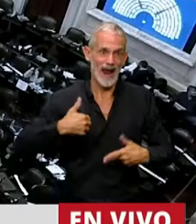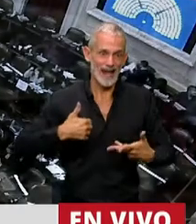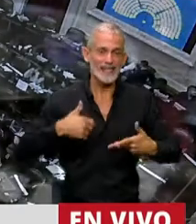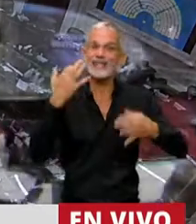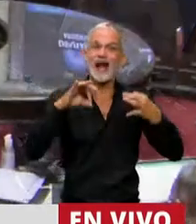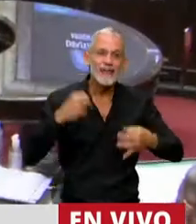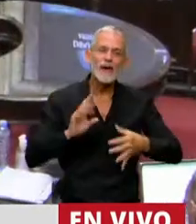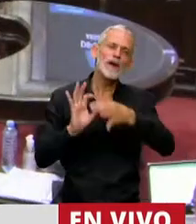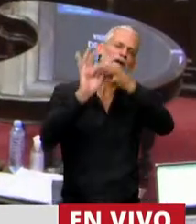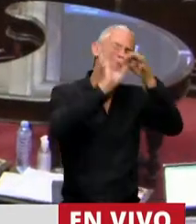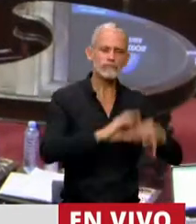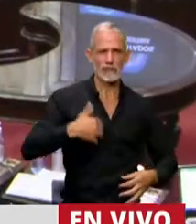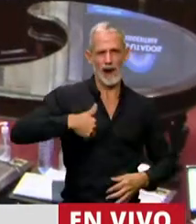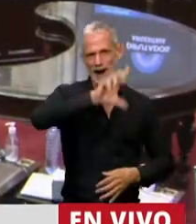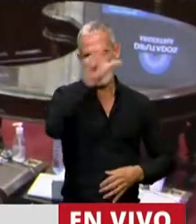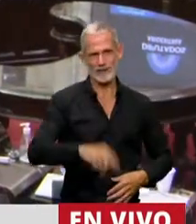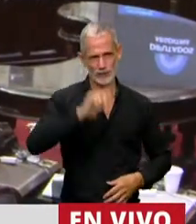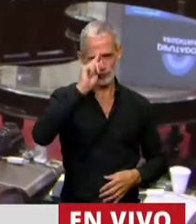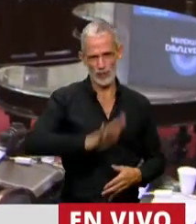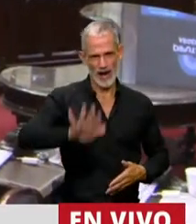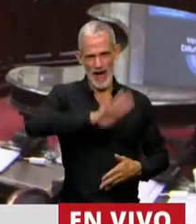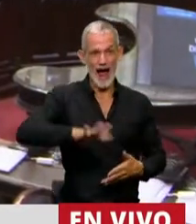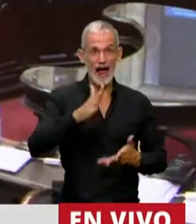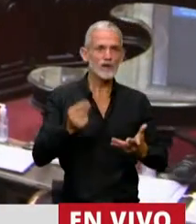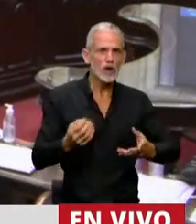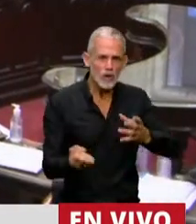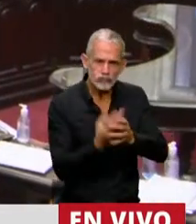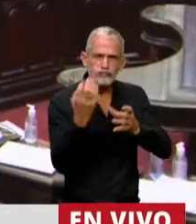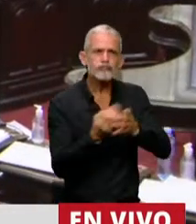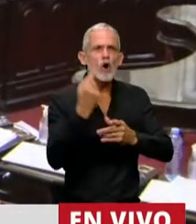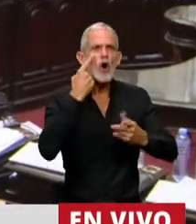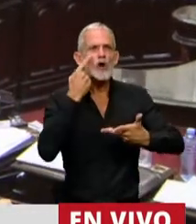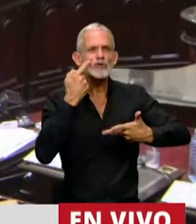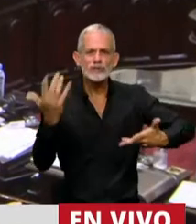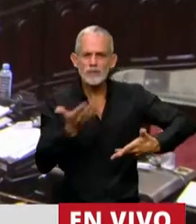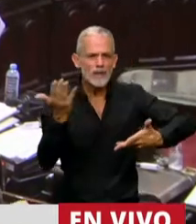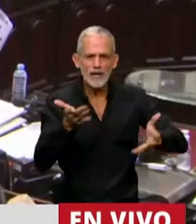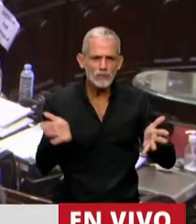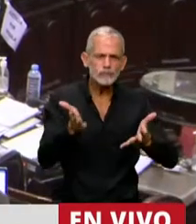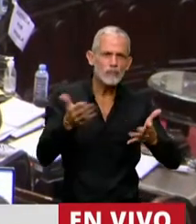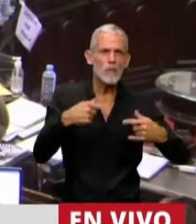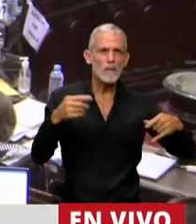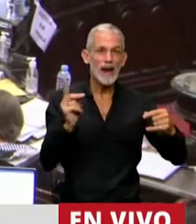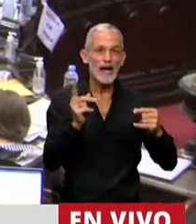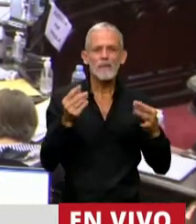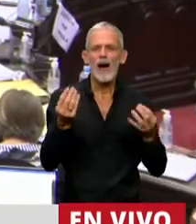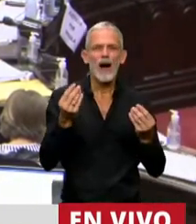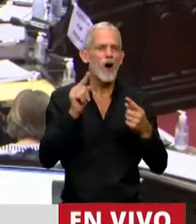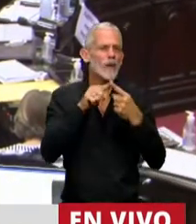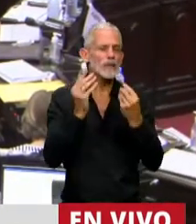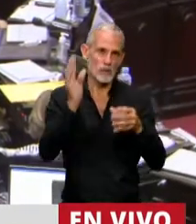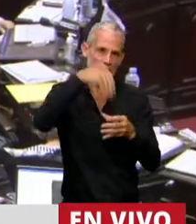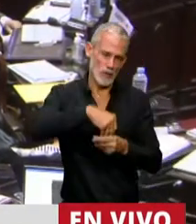ser federal, donde la generación y la utilización del conocimiento sirvan para la inclusión,